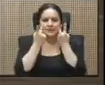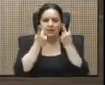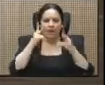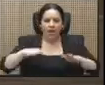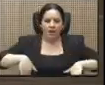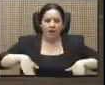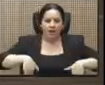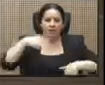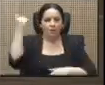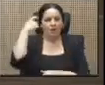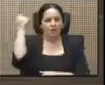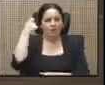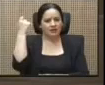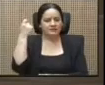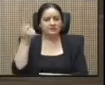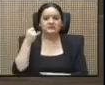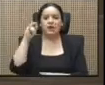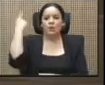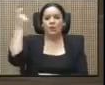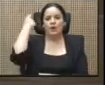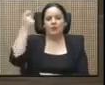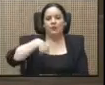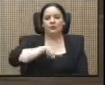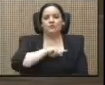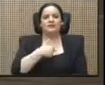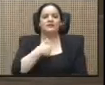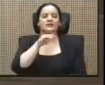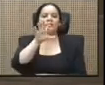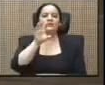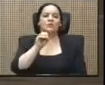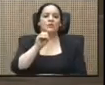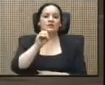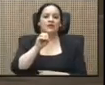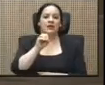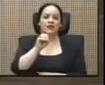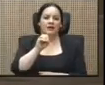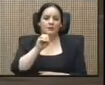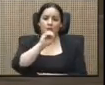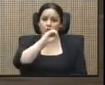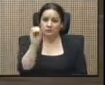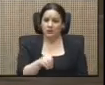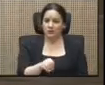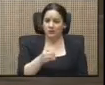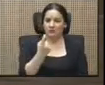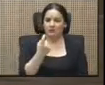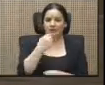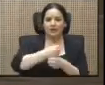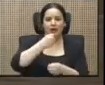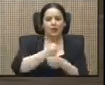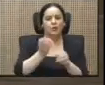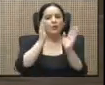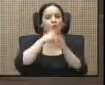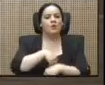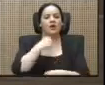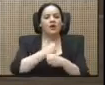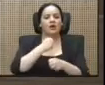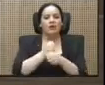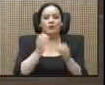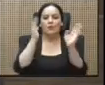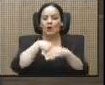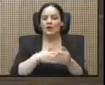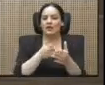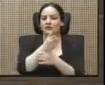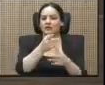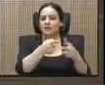Si es que en Guanacaste nosotros tenemos casi el 50% de desempleo. No hay trabajo, no hay acceso al